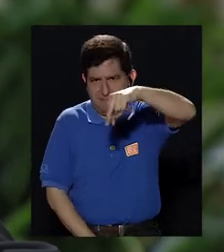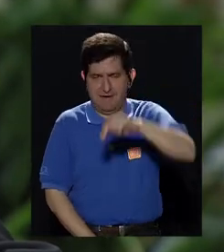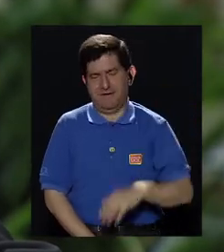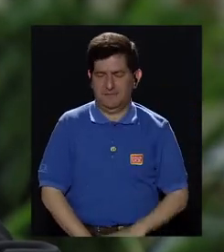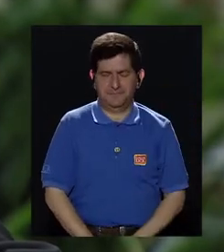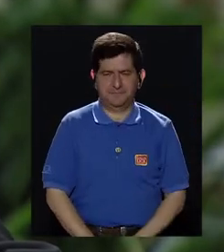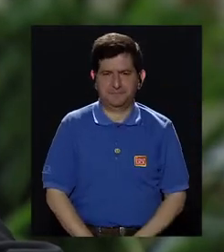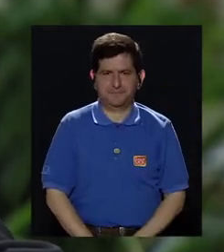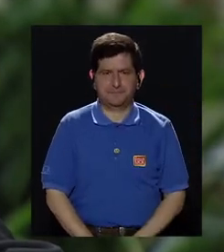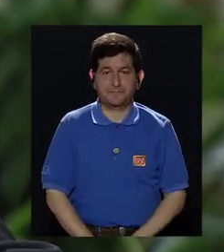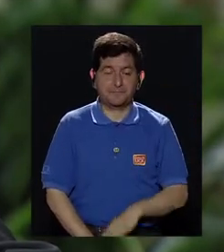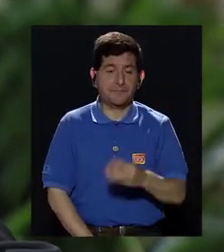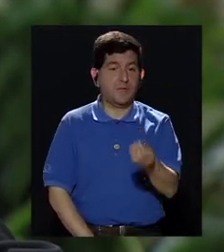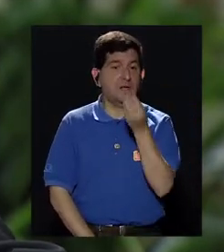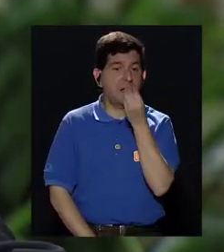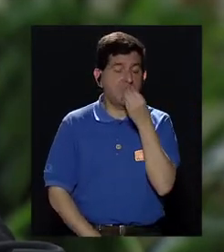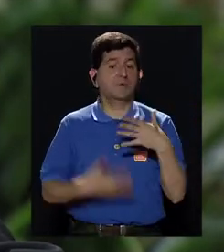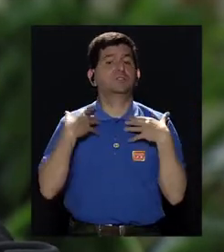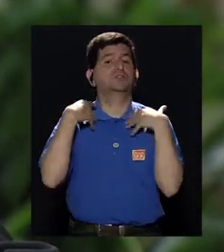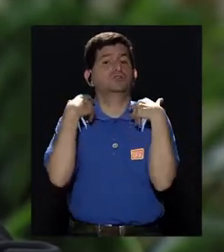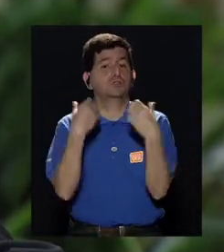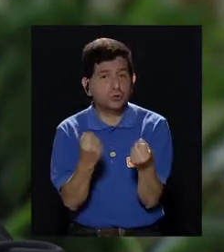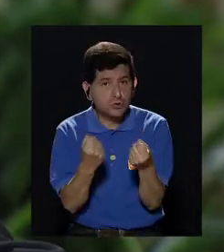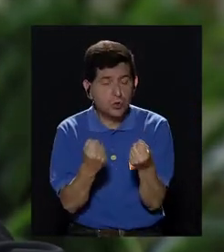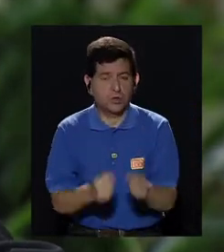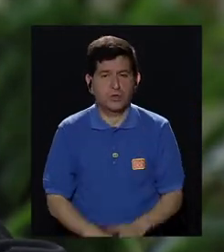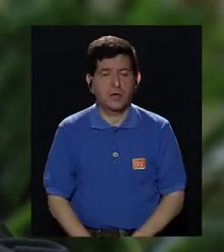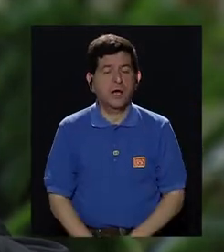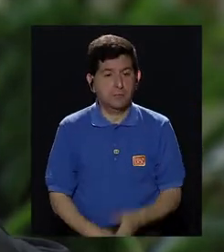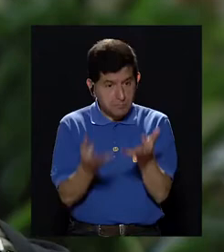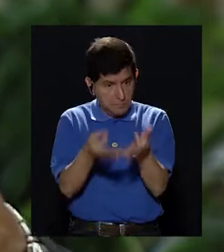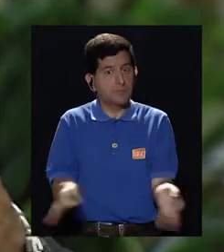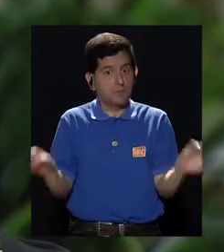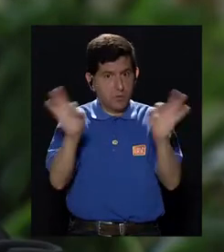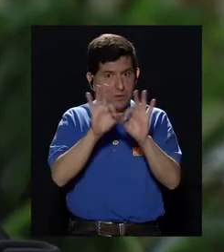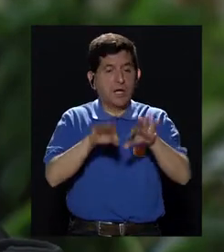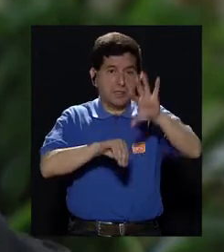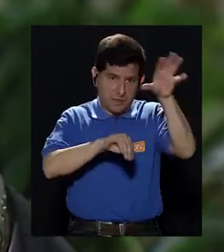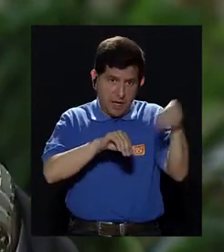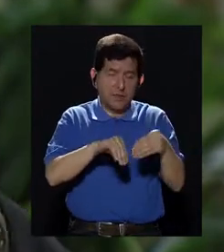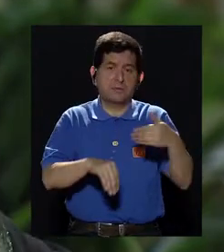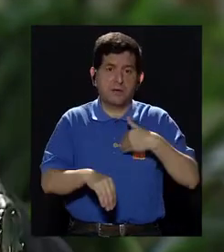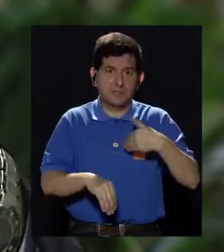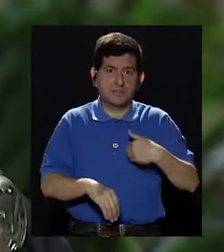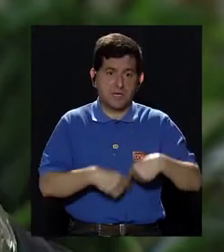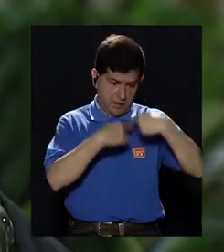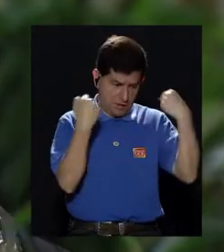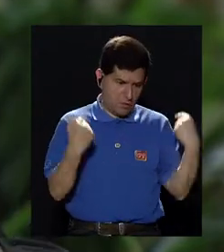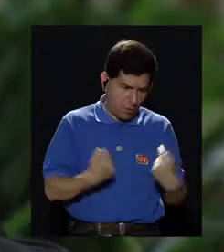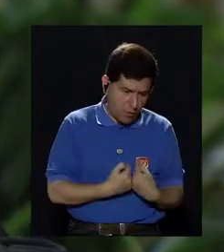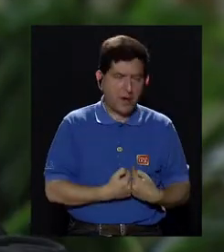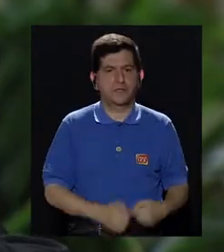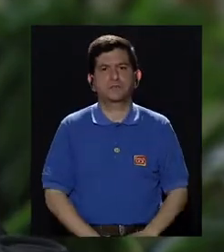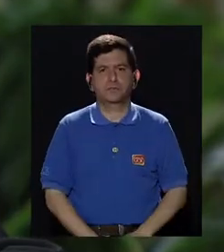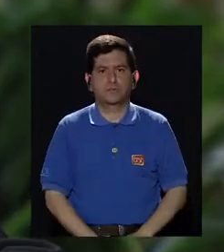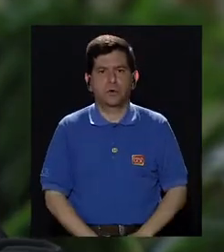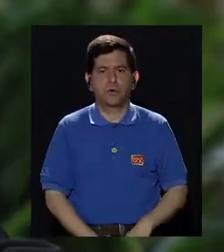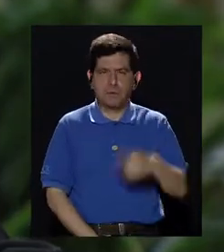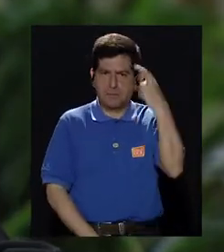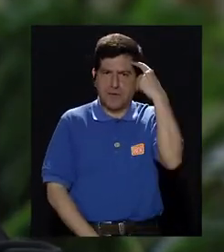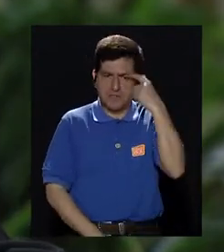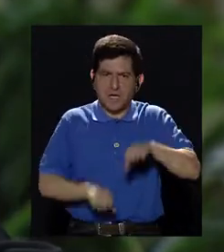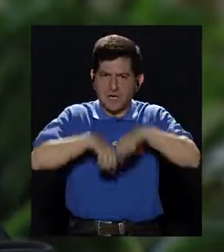por decirlo de alguna manera, y una alimentación sana no sobra nunca, porque además de próstata tenemos corazón, arterias, es decir, no solo